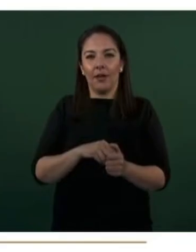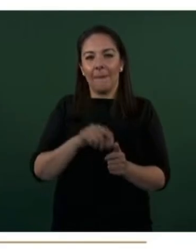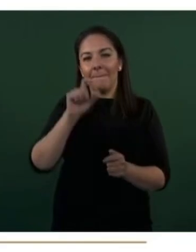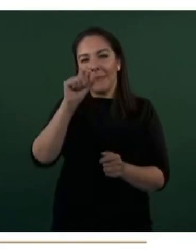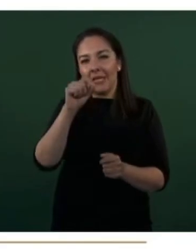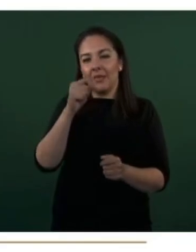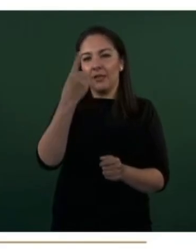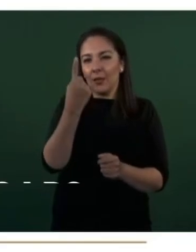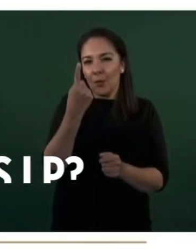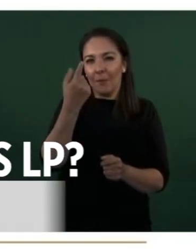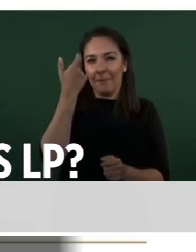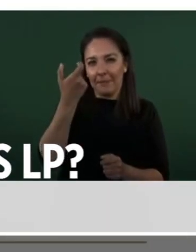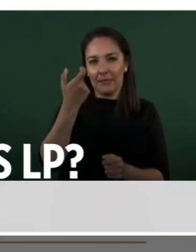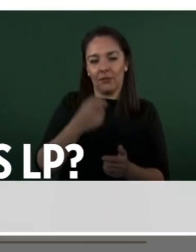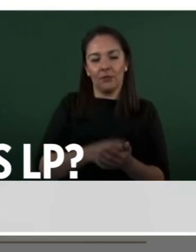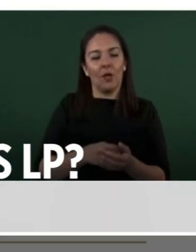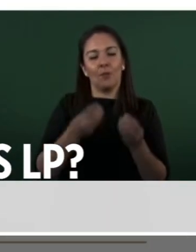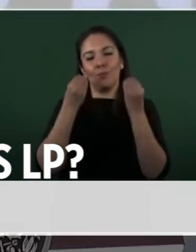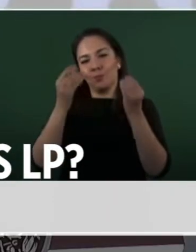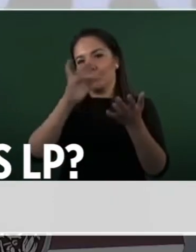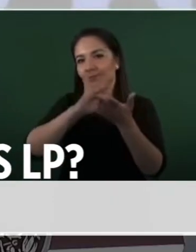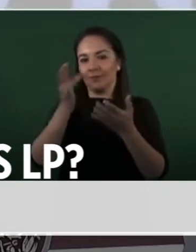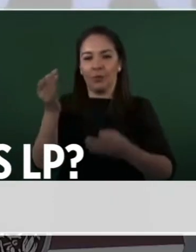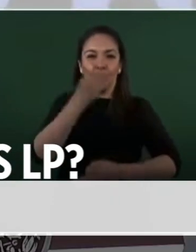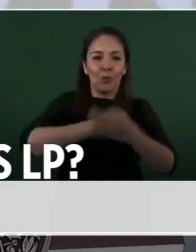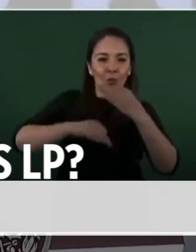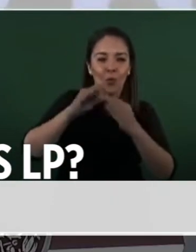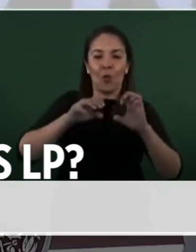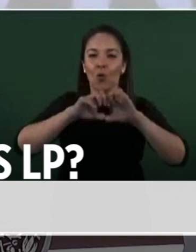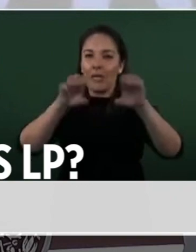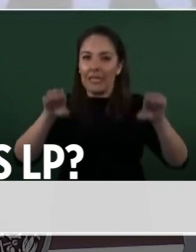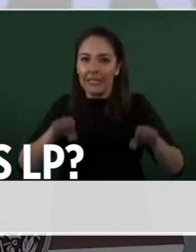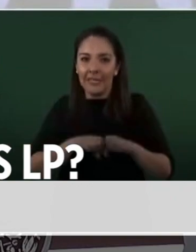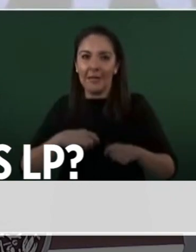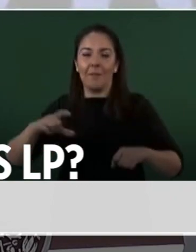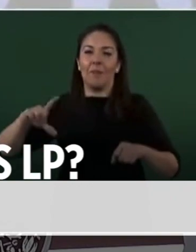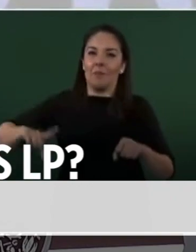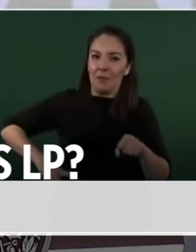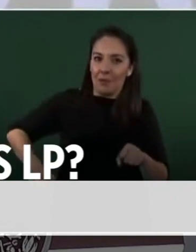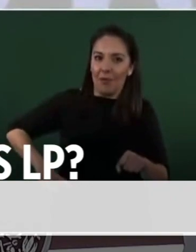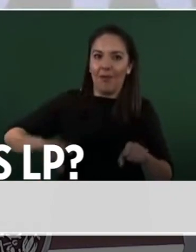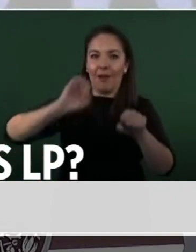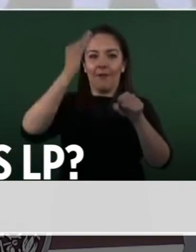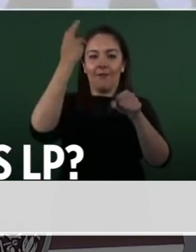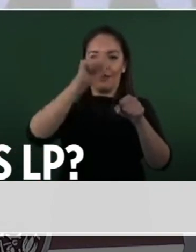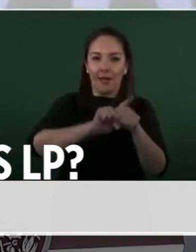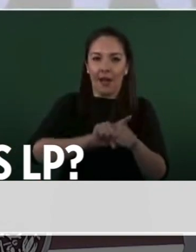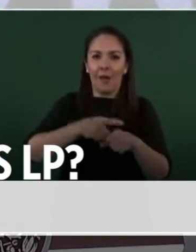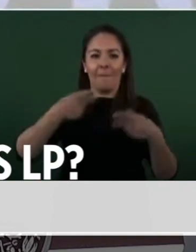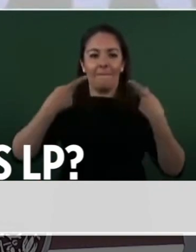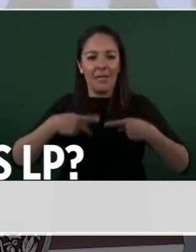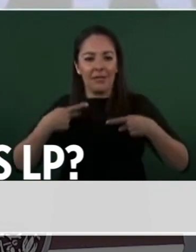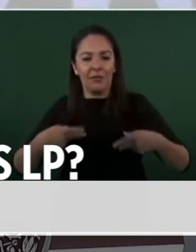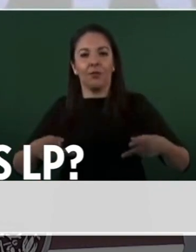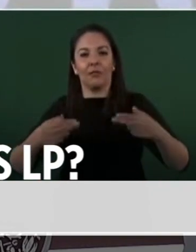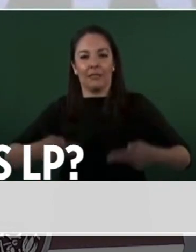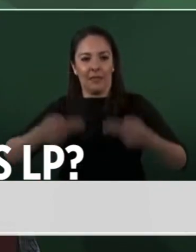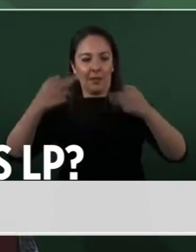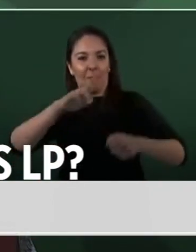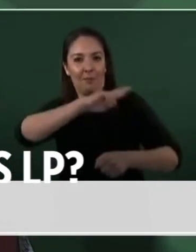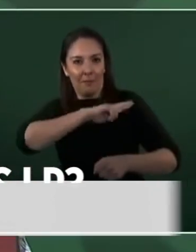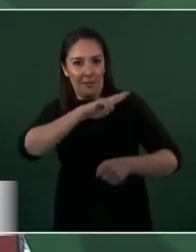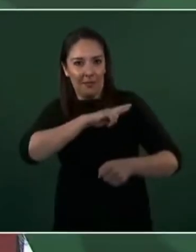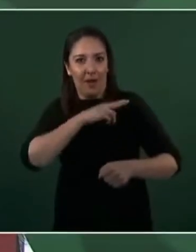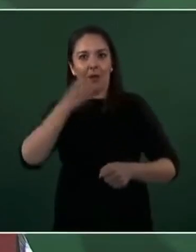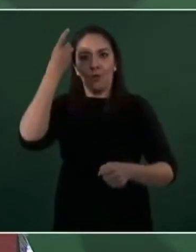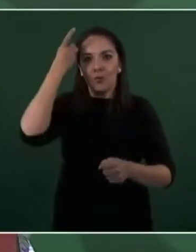Estamos muy agradecidos todo el equipo del gobierno federal, con los empresarios y sobre todo con los trabajadores y todo el equipo del